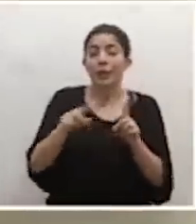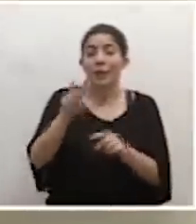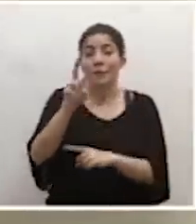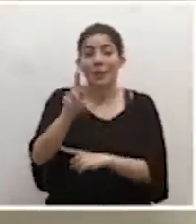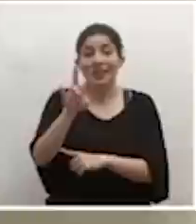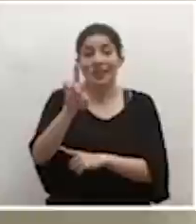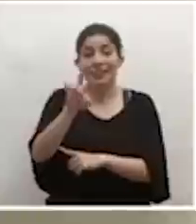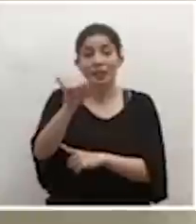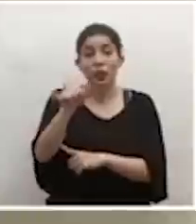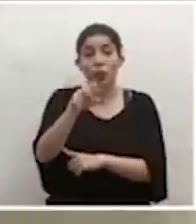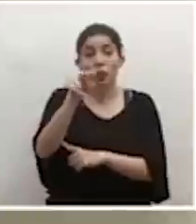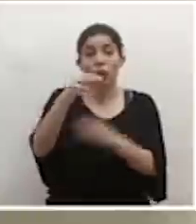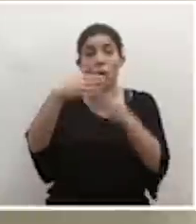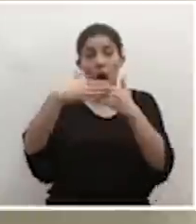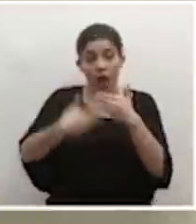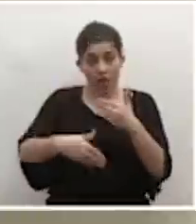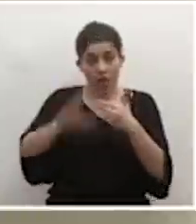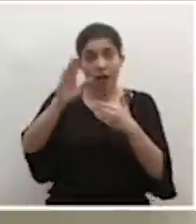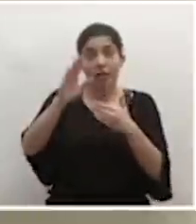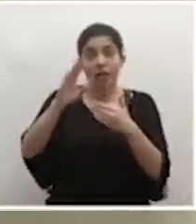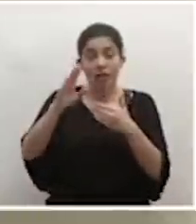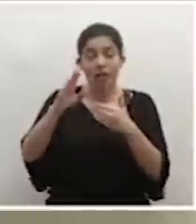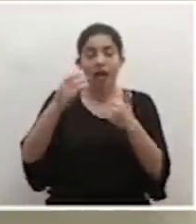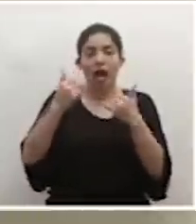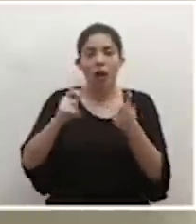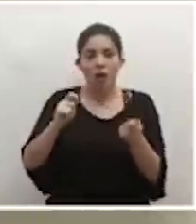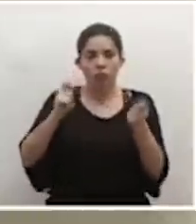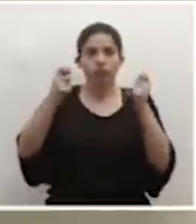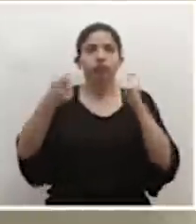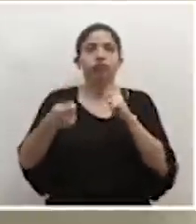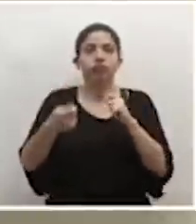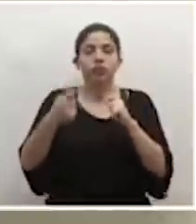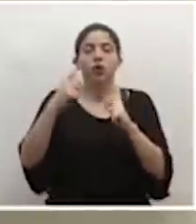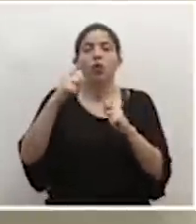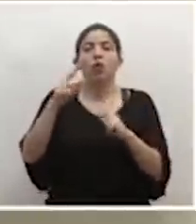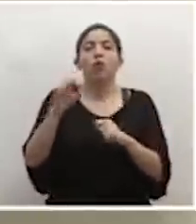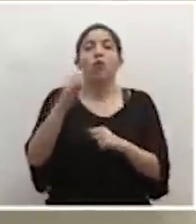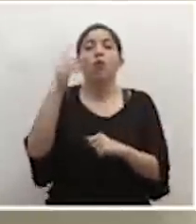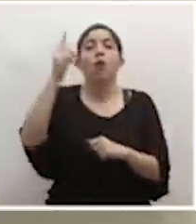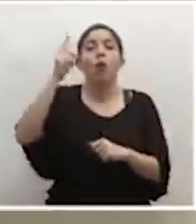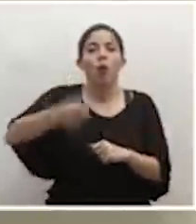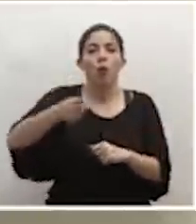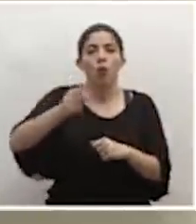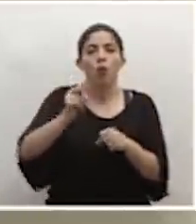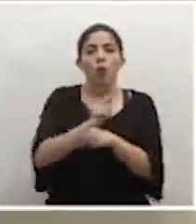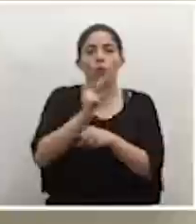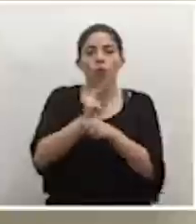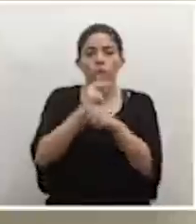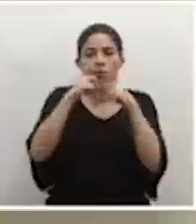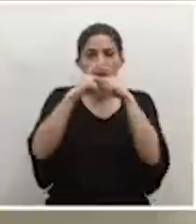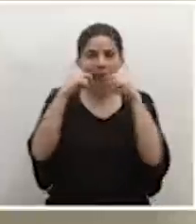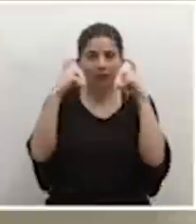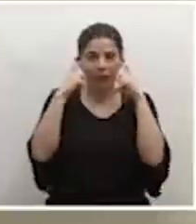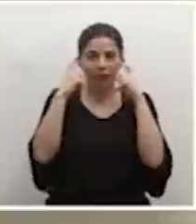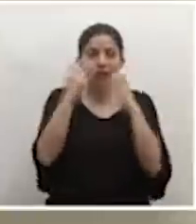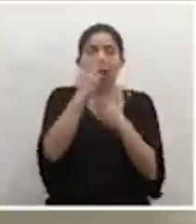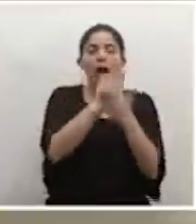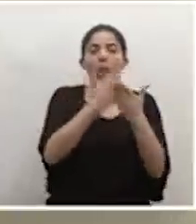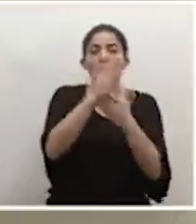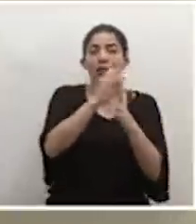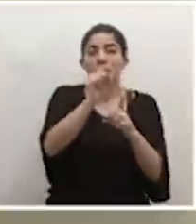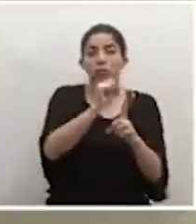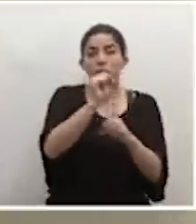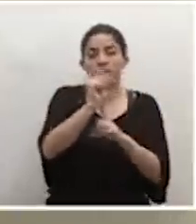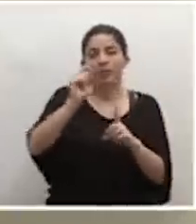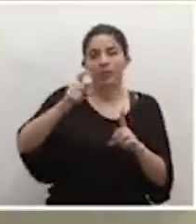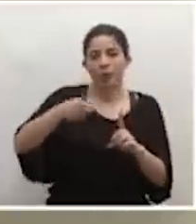27 de junio vamos a avanzar hacia una modalidad de uso obligatorio en ciertas circunstancias.